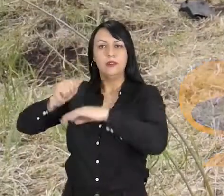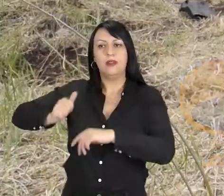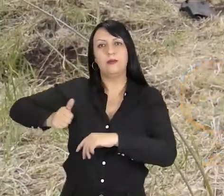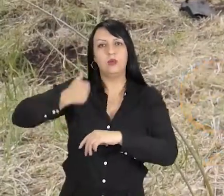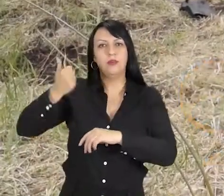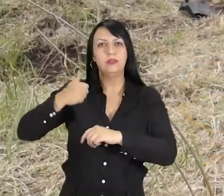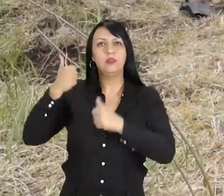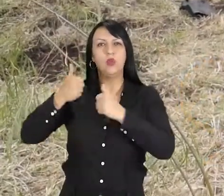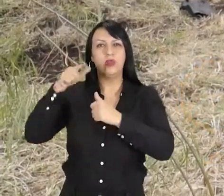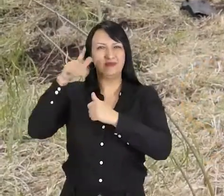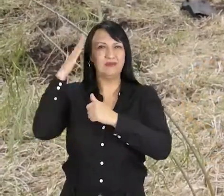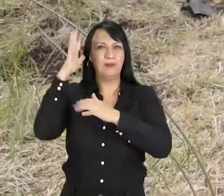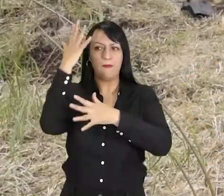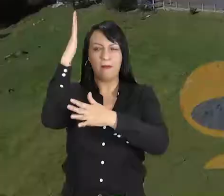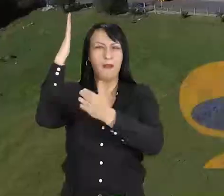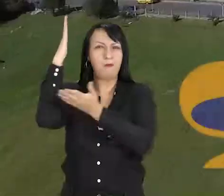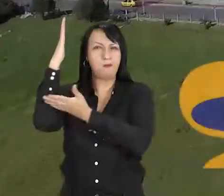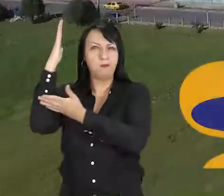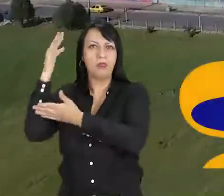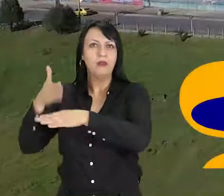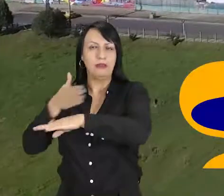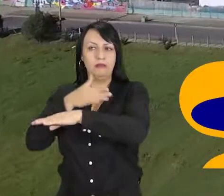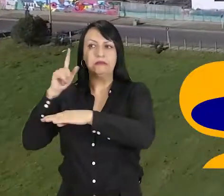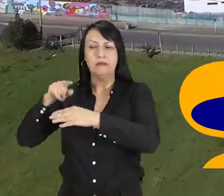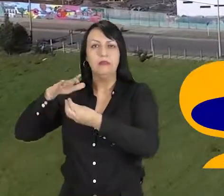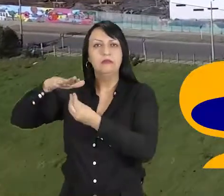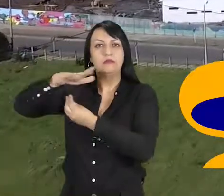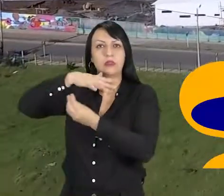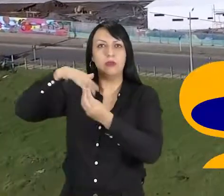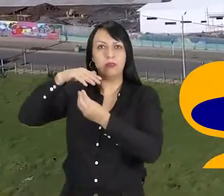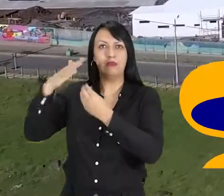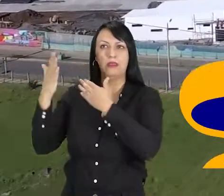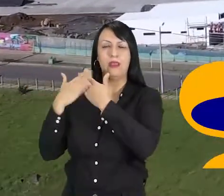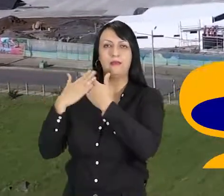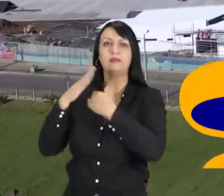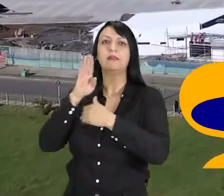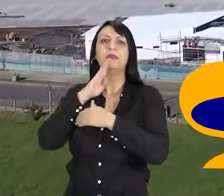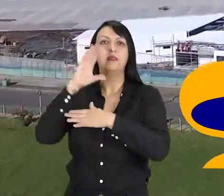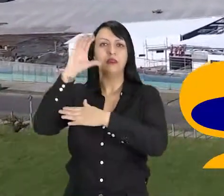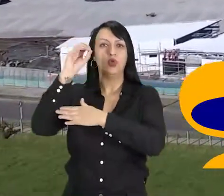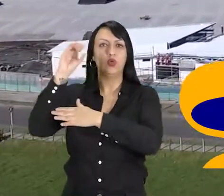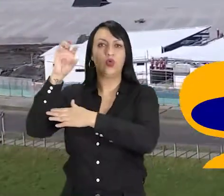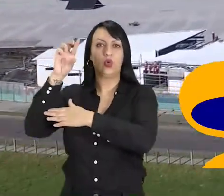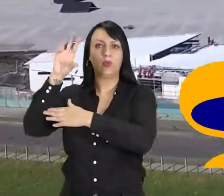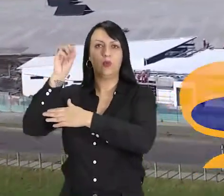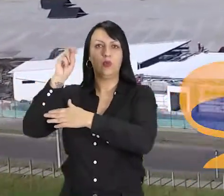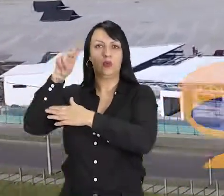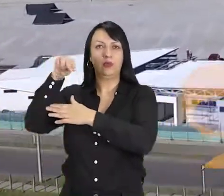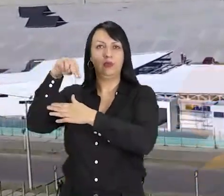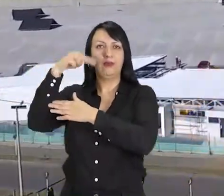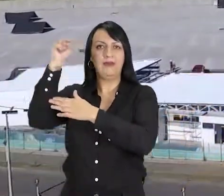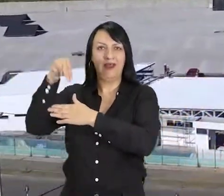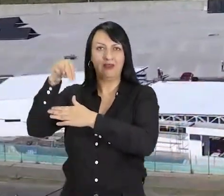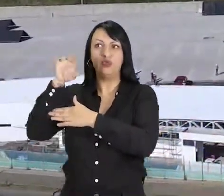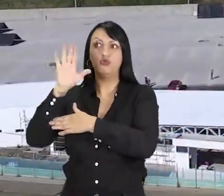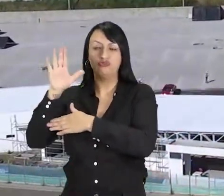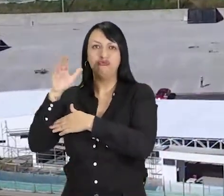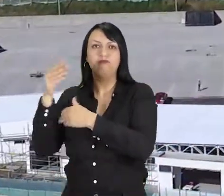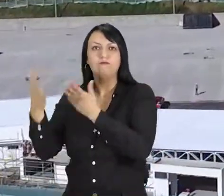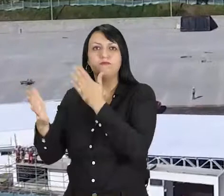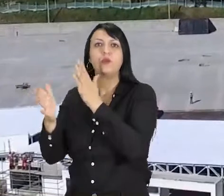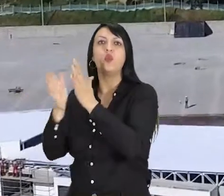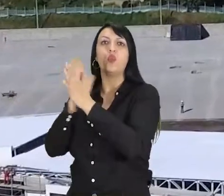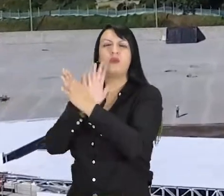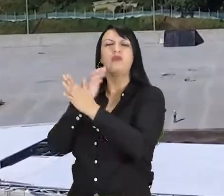de aprovechamiento forestal respectivo, emitido por la autoridad ambiental competente, que en este caso es Corponariño. Se realizó